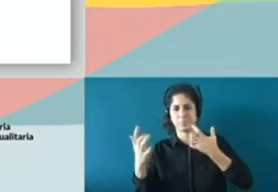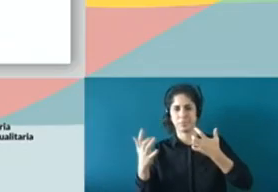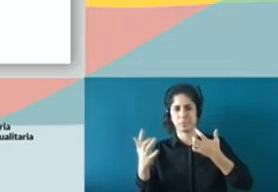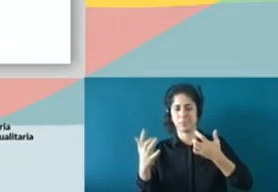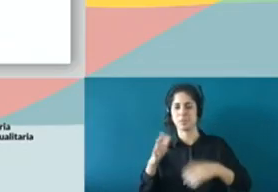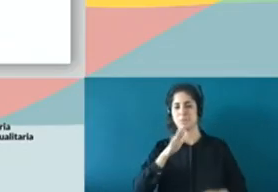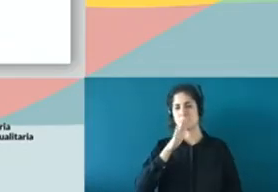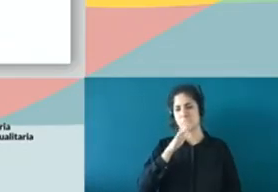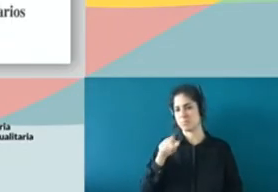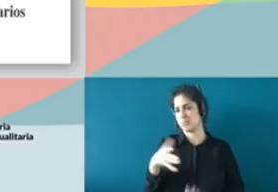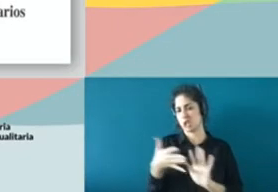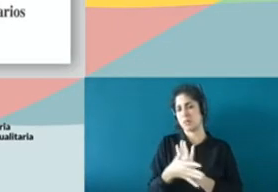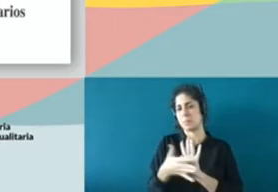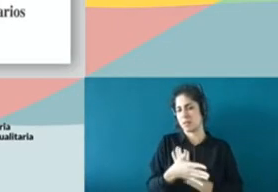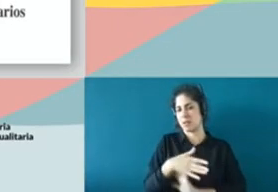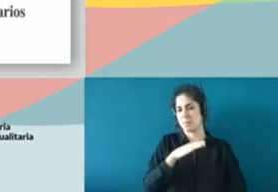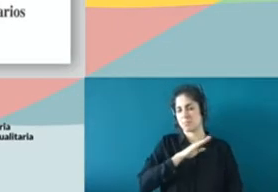eso describe perfectamente la situación.